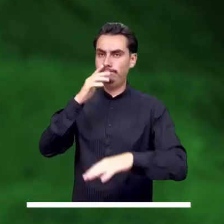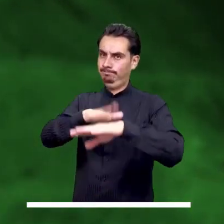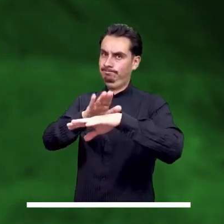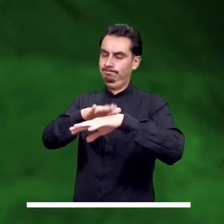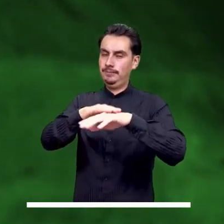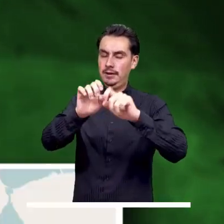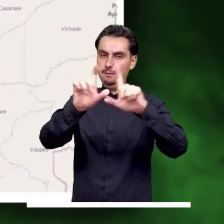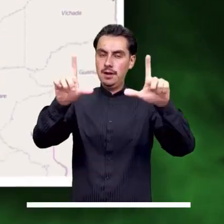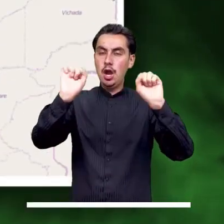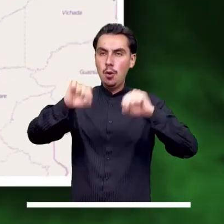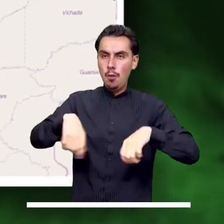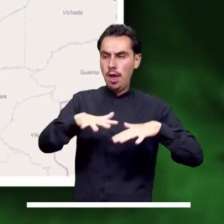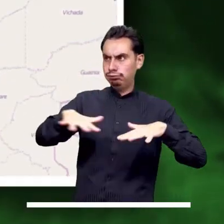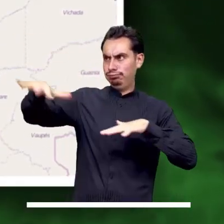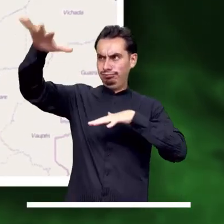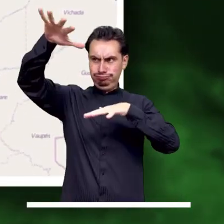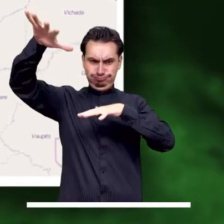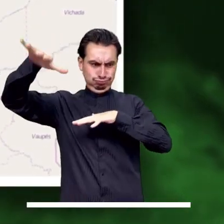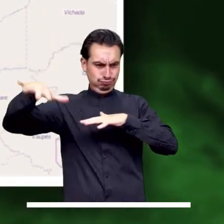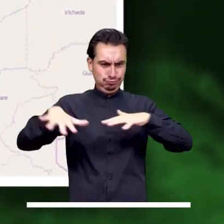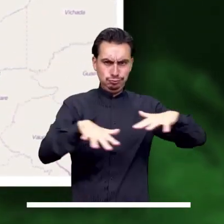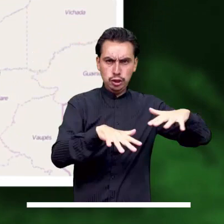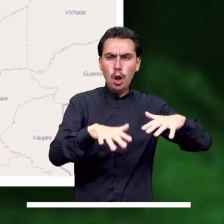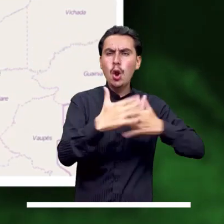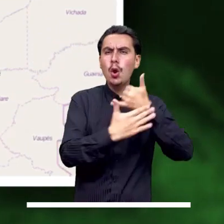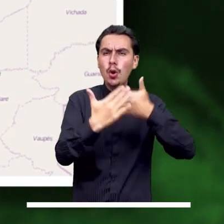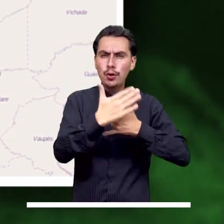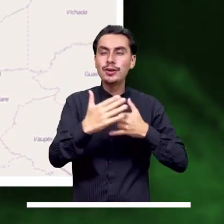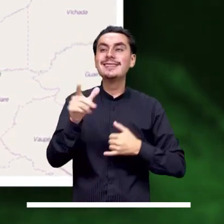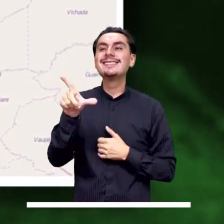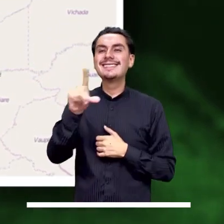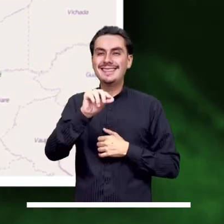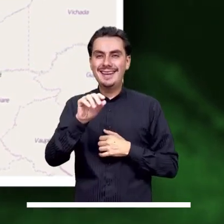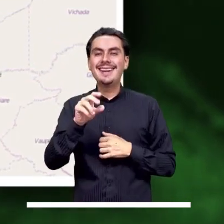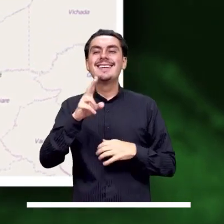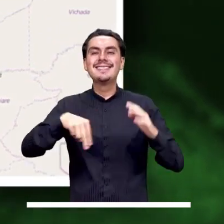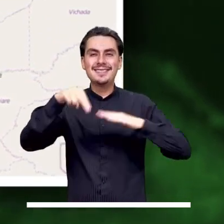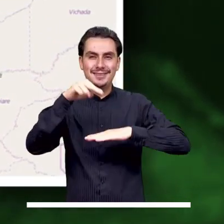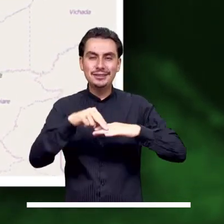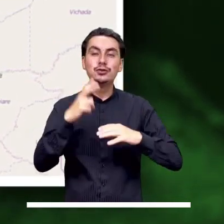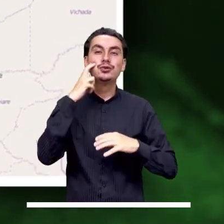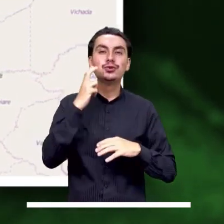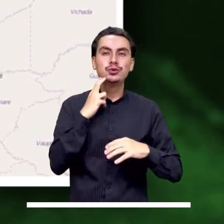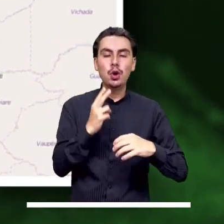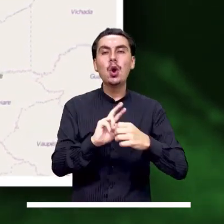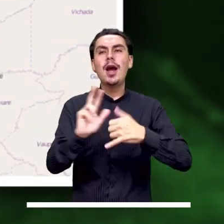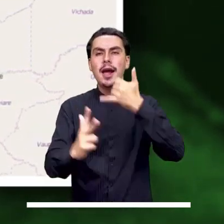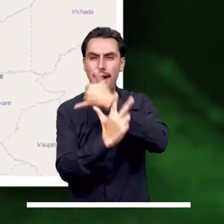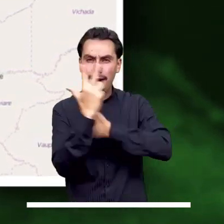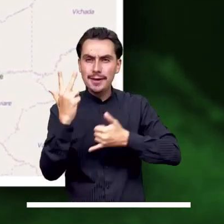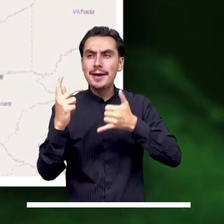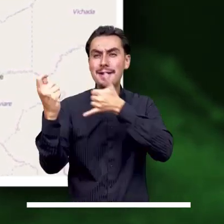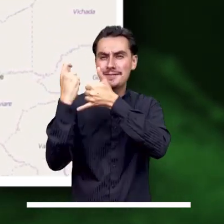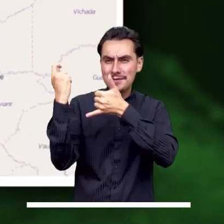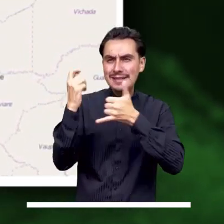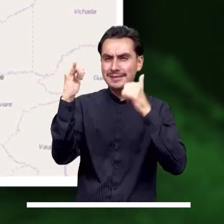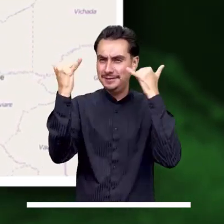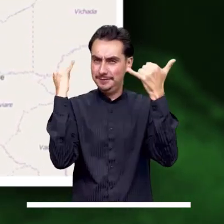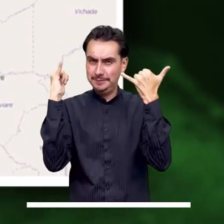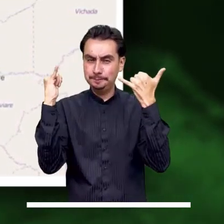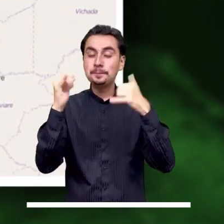Máxima alerta por posibles deslizamientos en el Caribe, el Pacífico, los Andes, Meta, Caquetá y Putumayo.